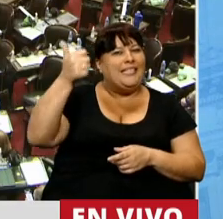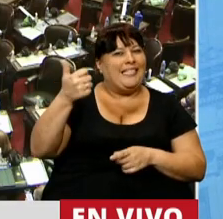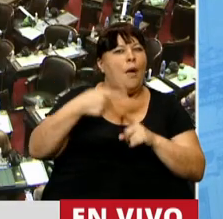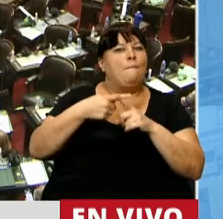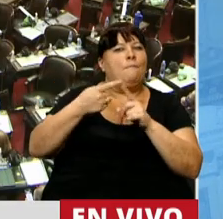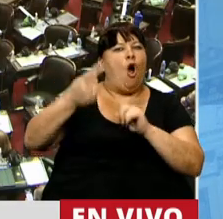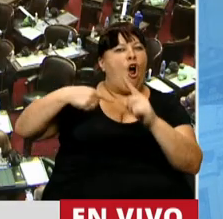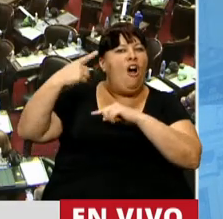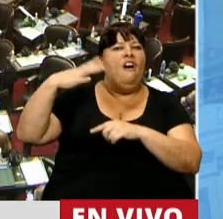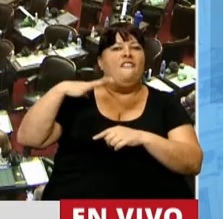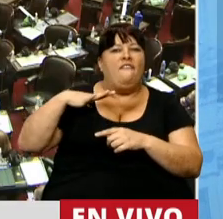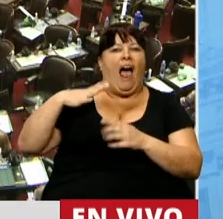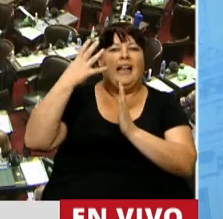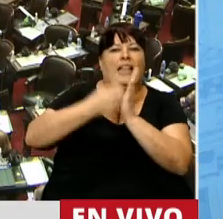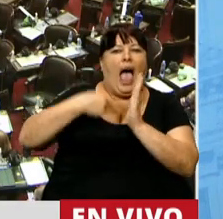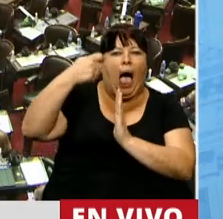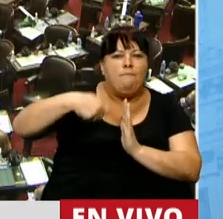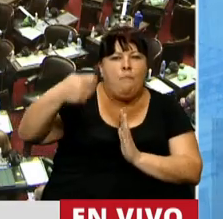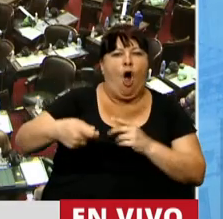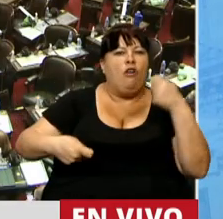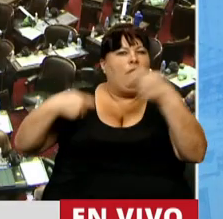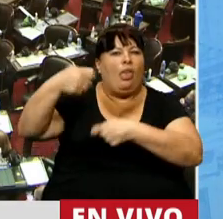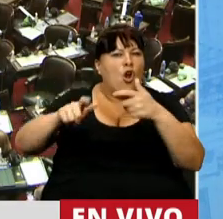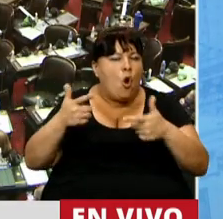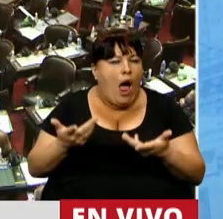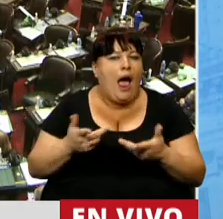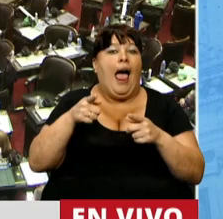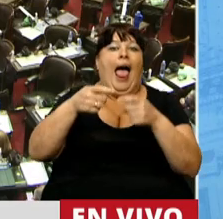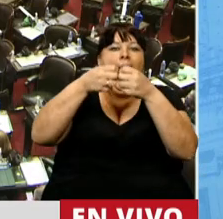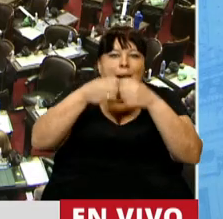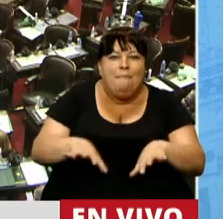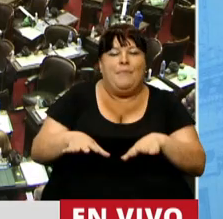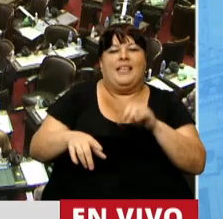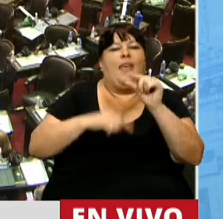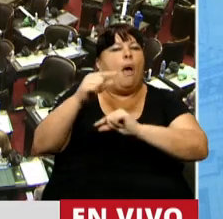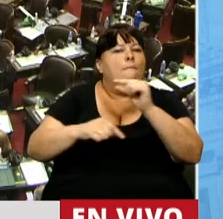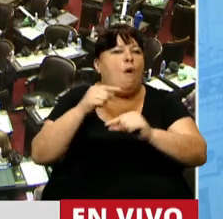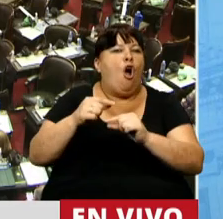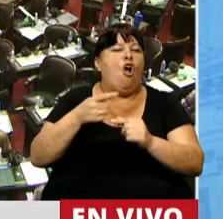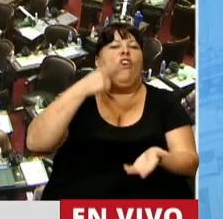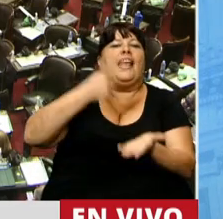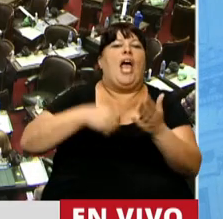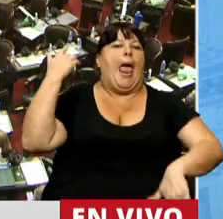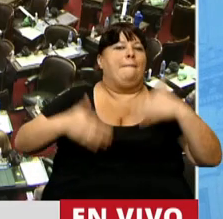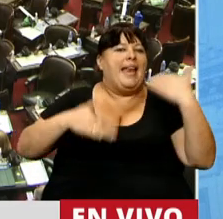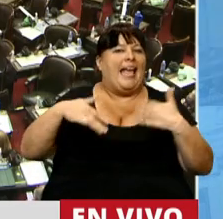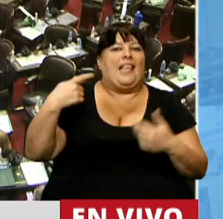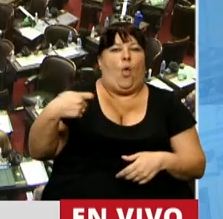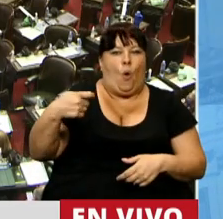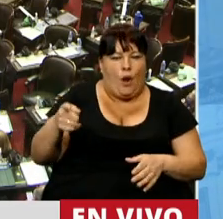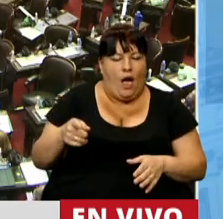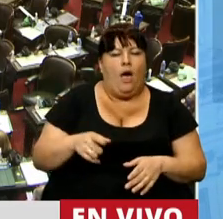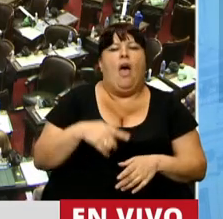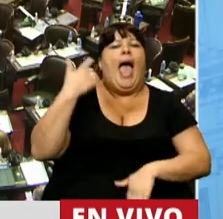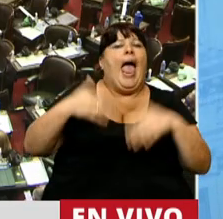detractación, la falta de aportes y contribuciones, comienza a... decreta la emergencia previsional,